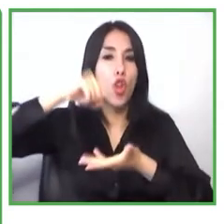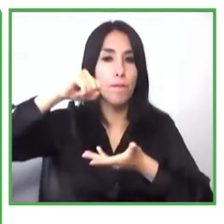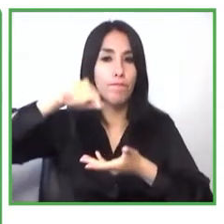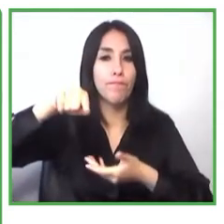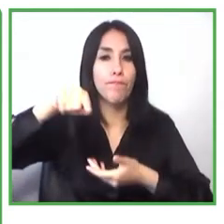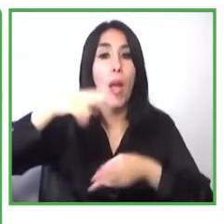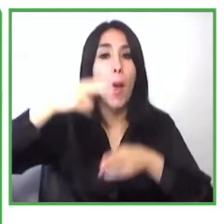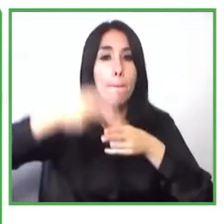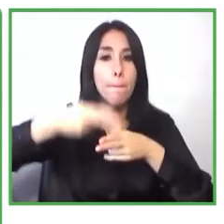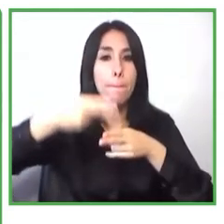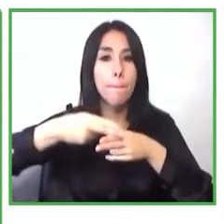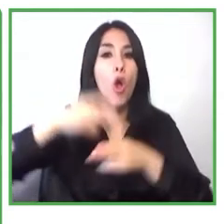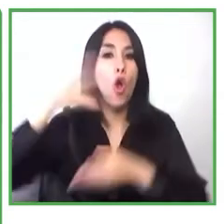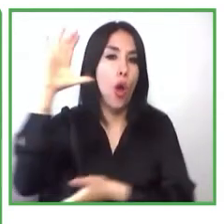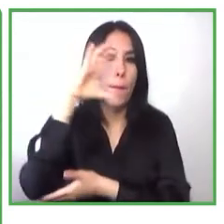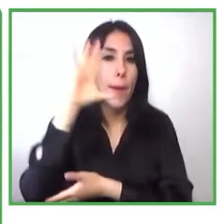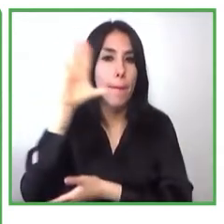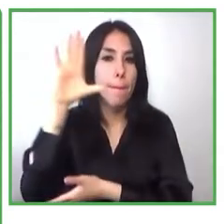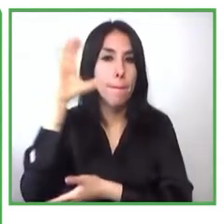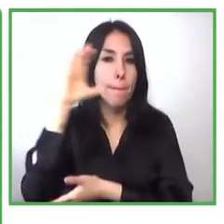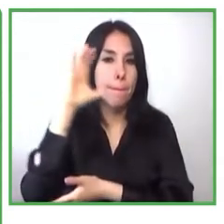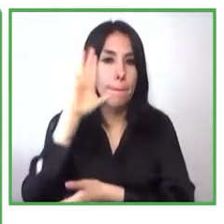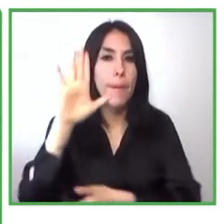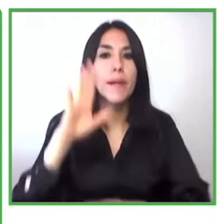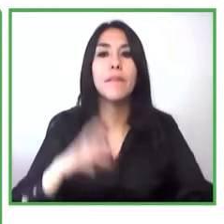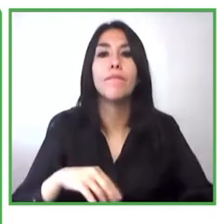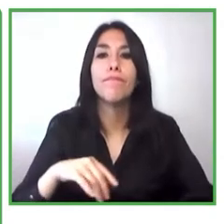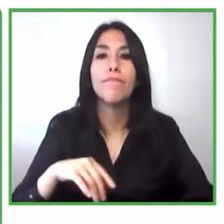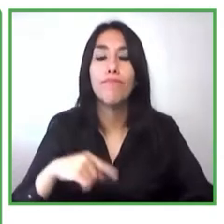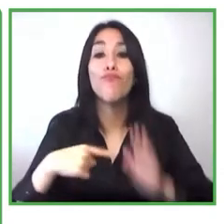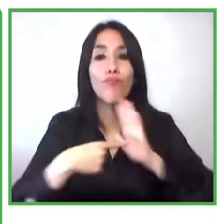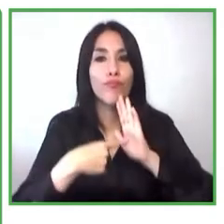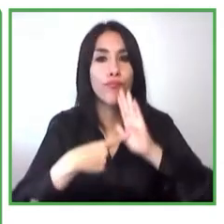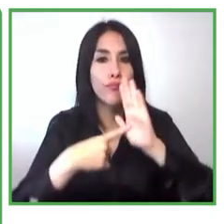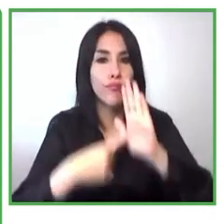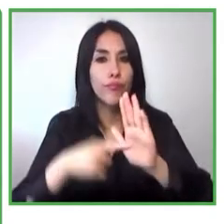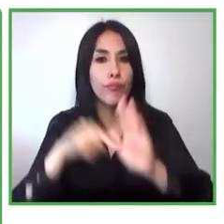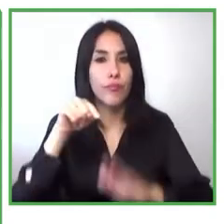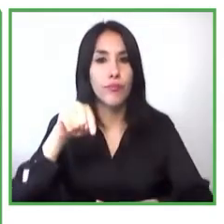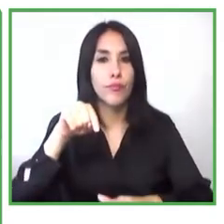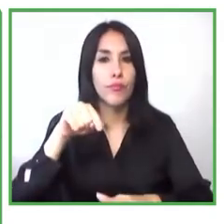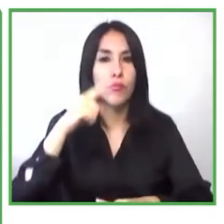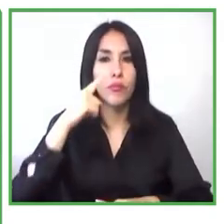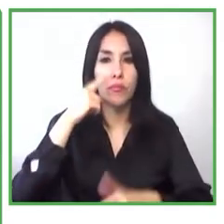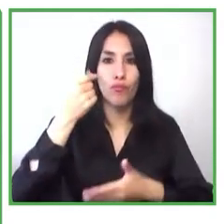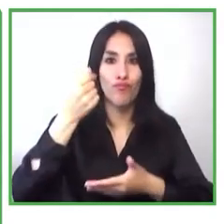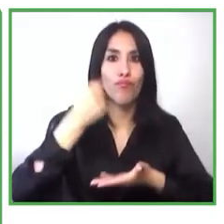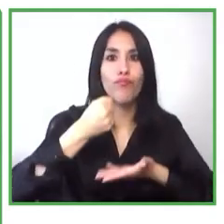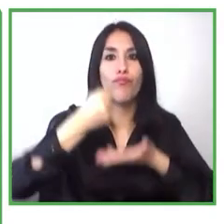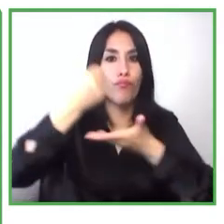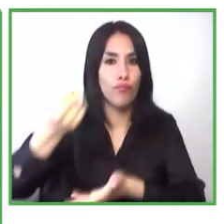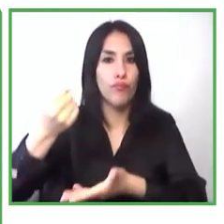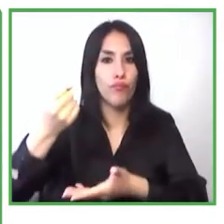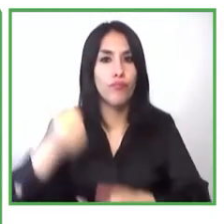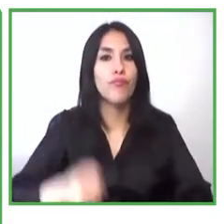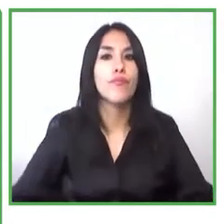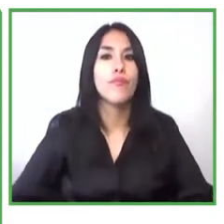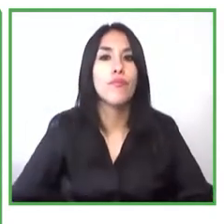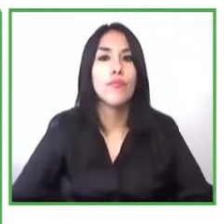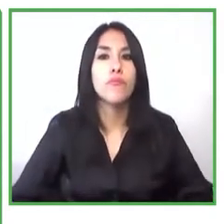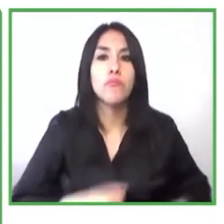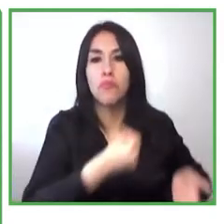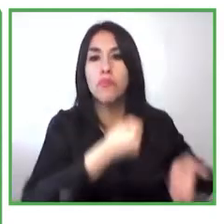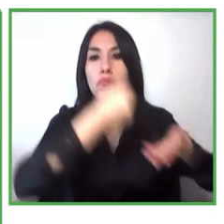proyecto en una convocatoria y lograron acceder a recursos que hoy en día están recibiendo y que les ha